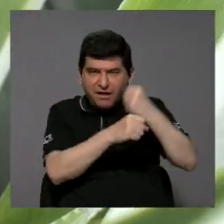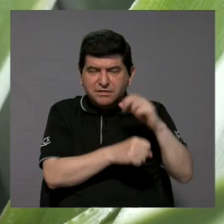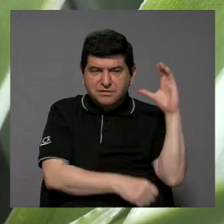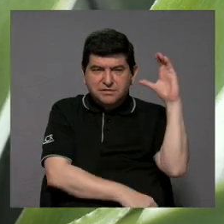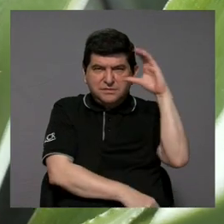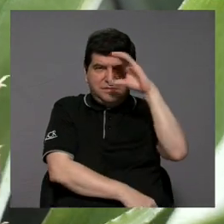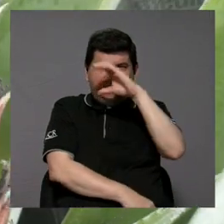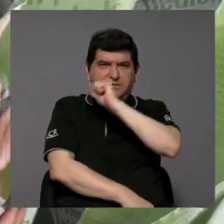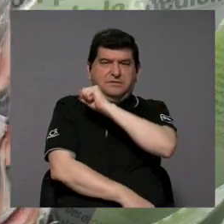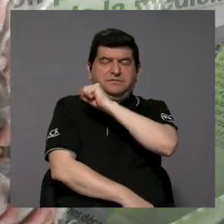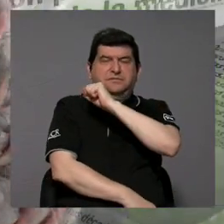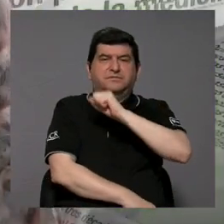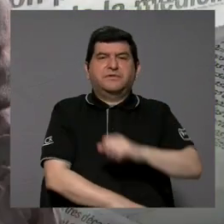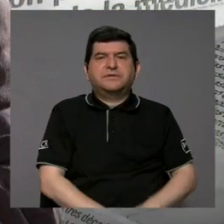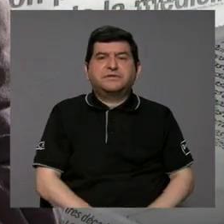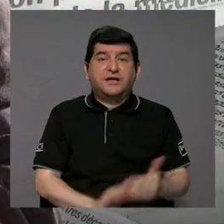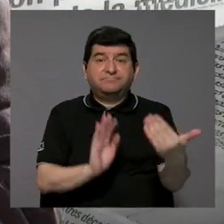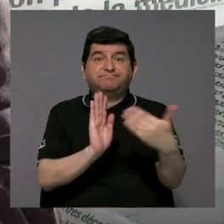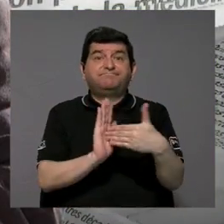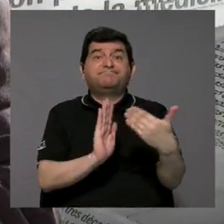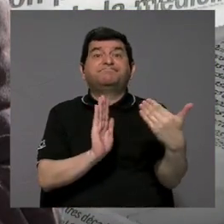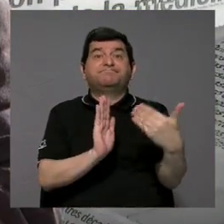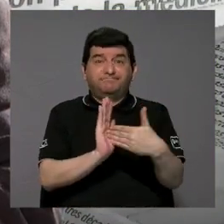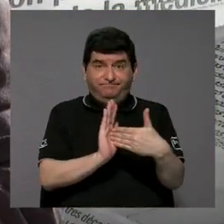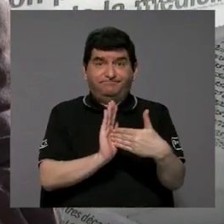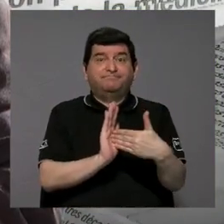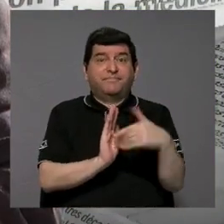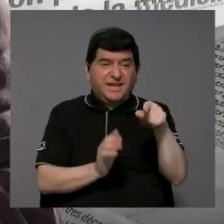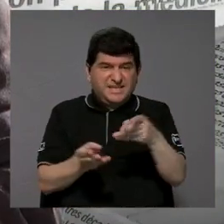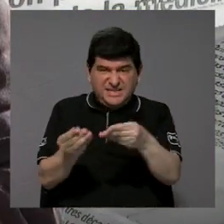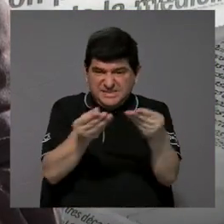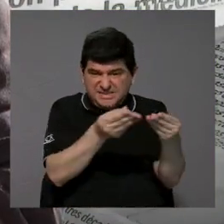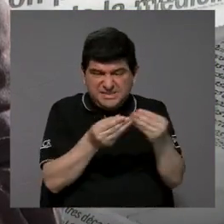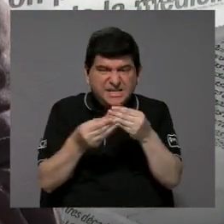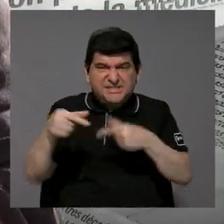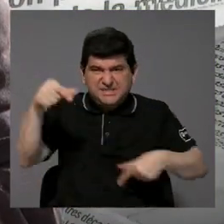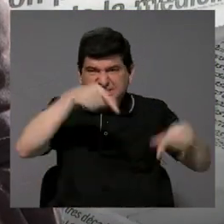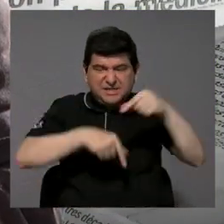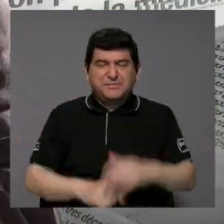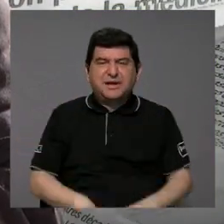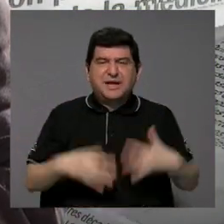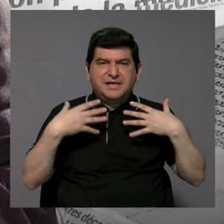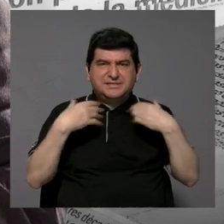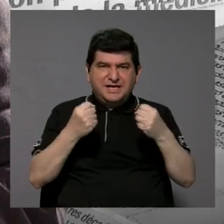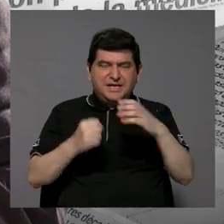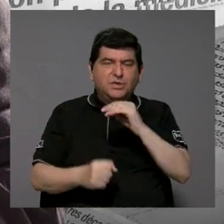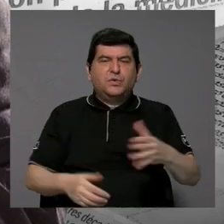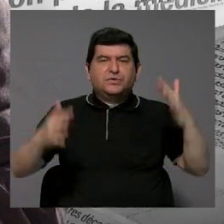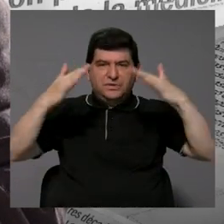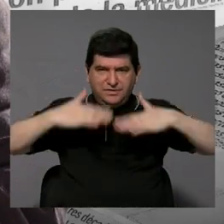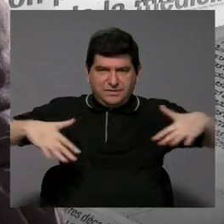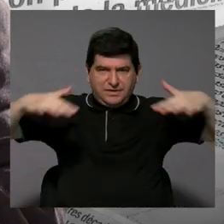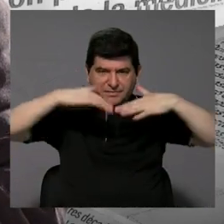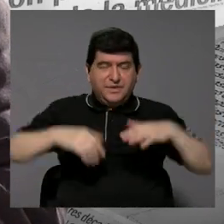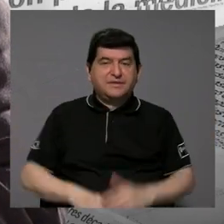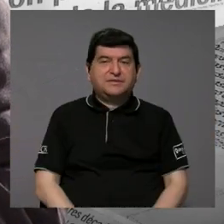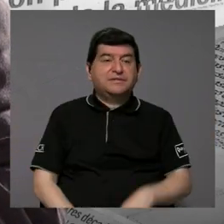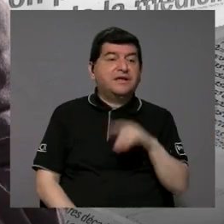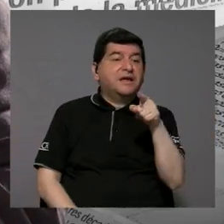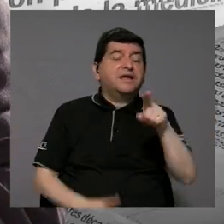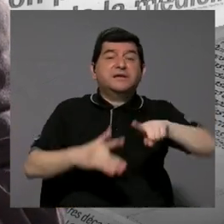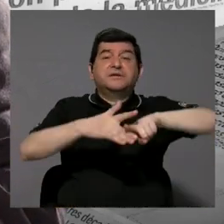la afectación de estas sustancias químicas en salud y ambiente, por eso que ellos han